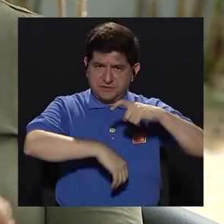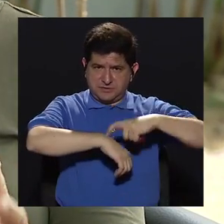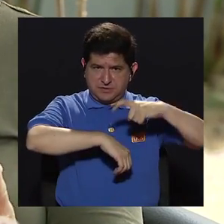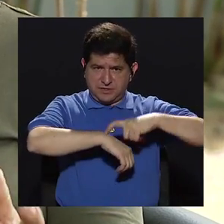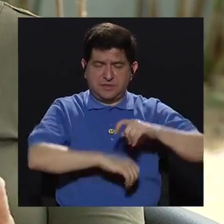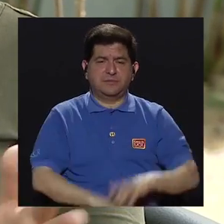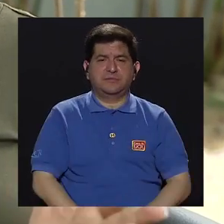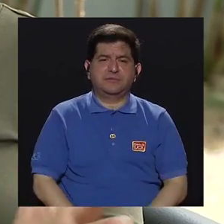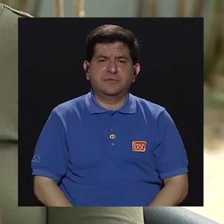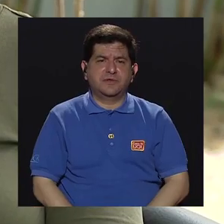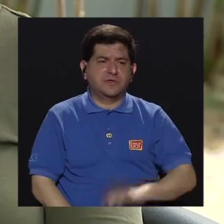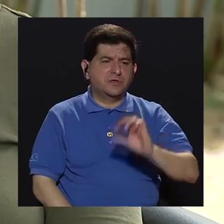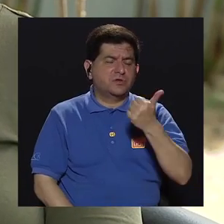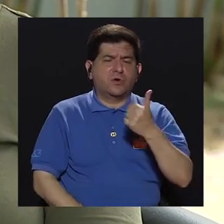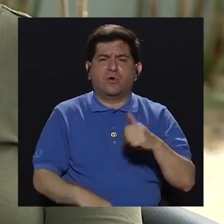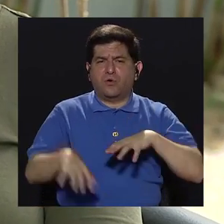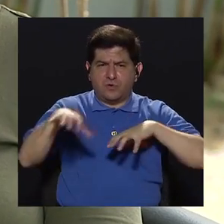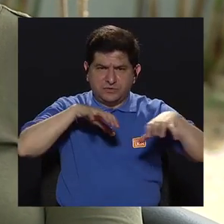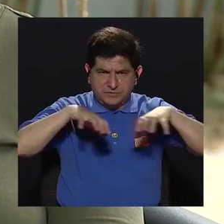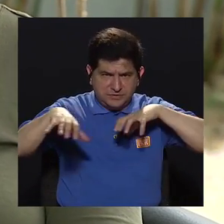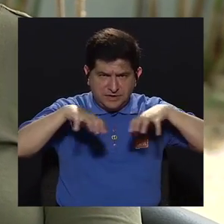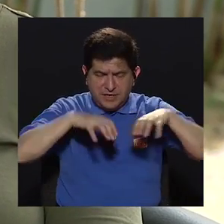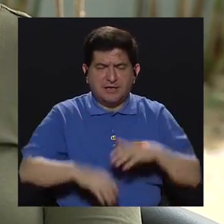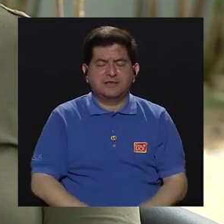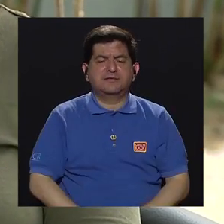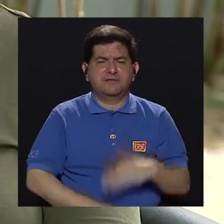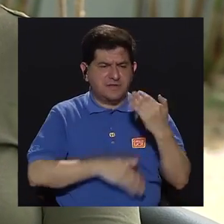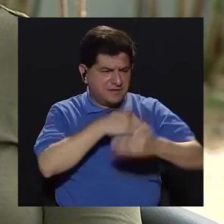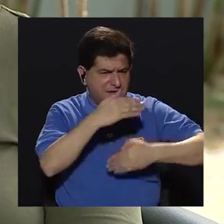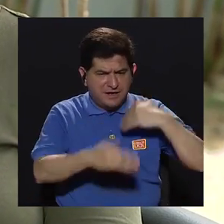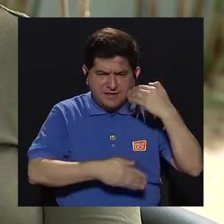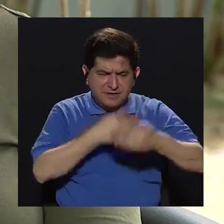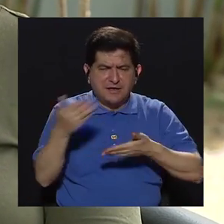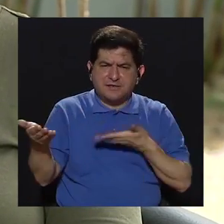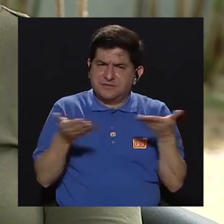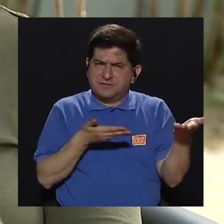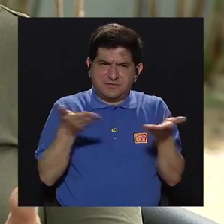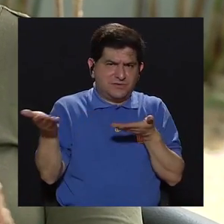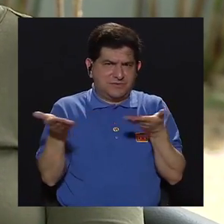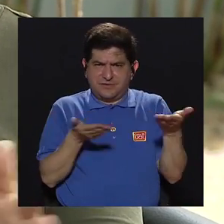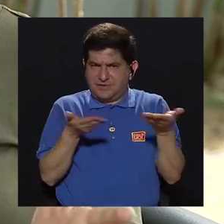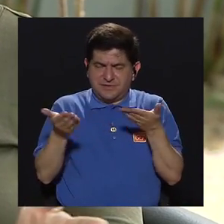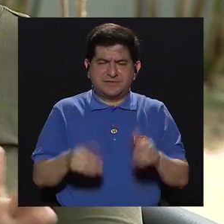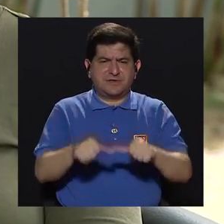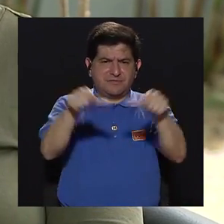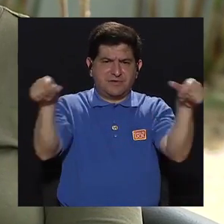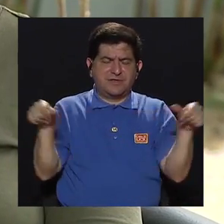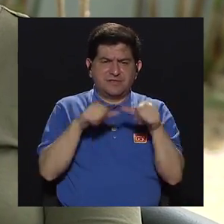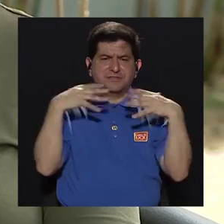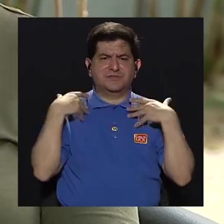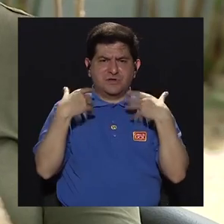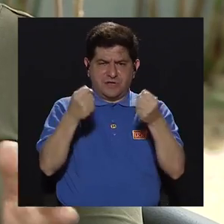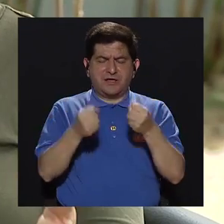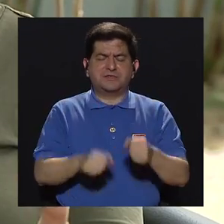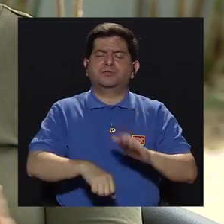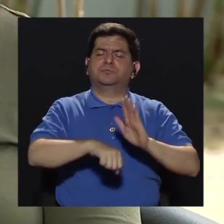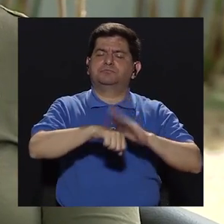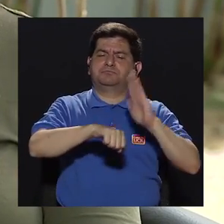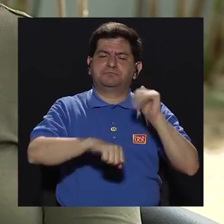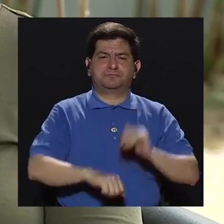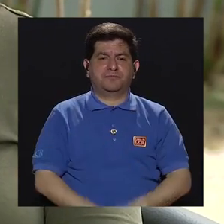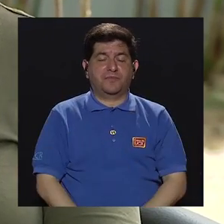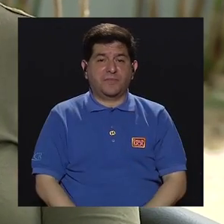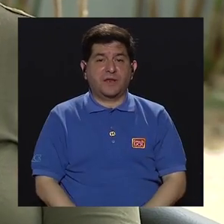sus otras tareas en la parte de gestión de los servicios de las áreas de salud se lo